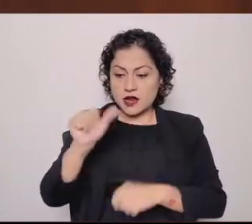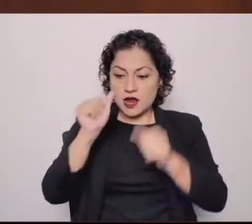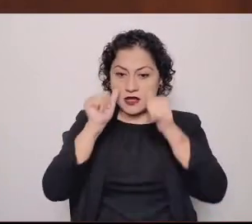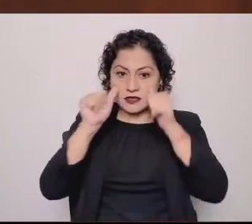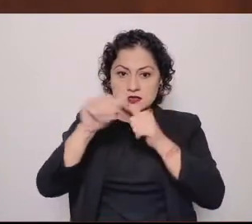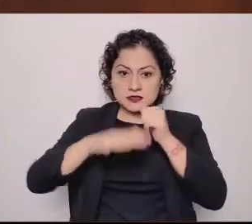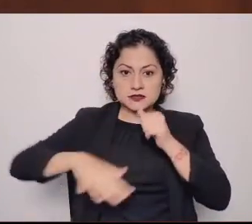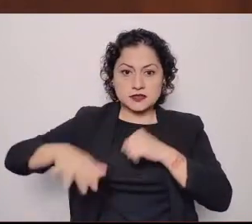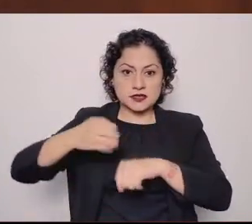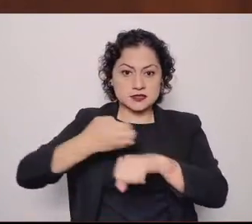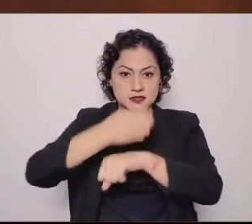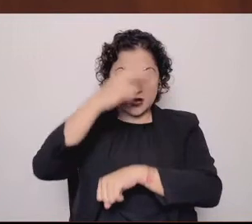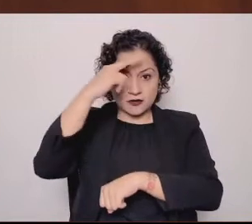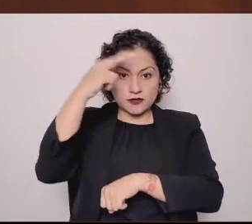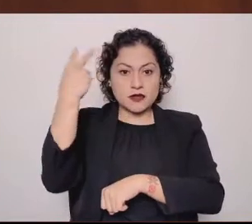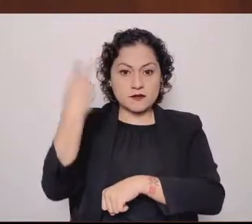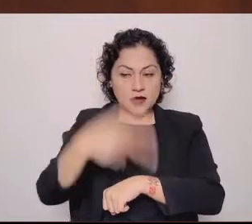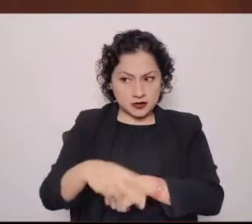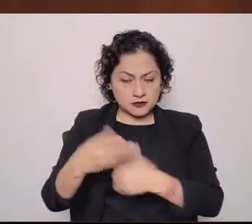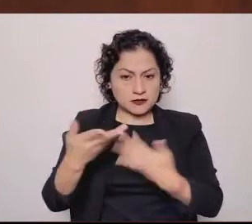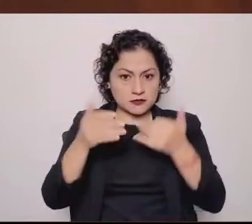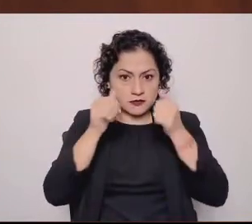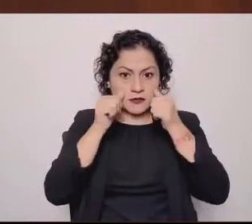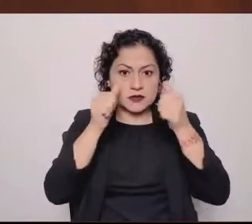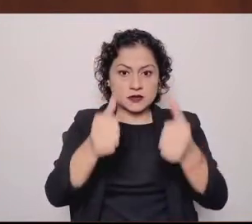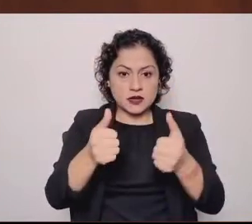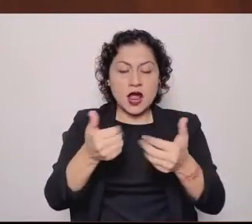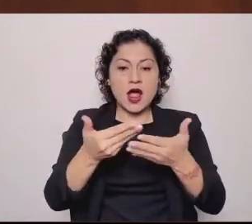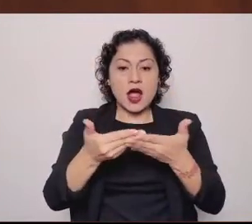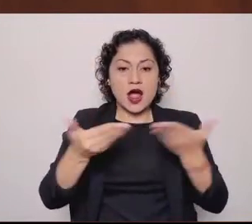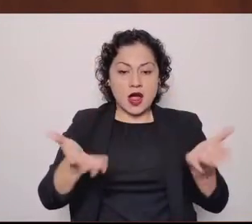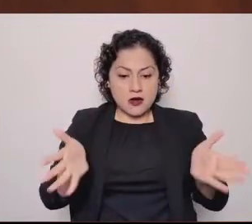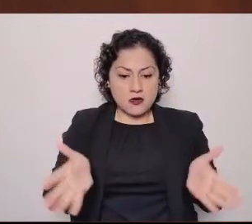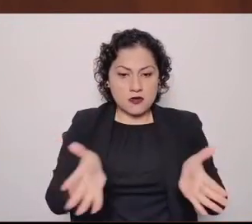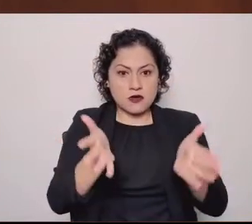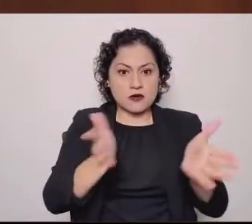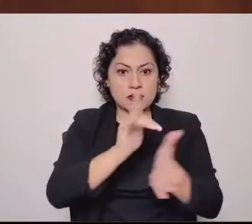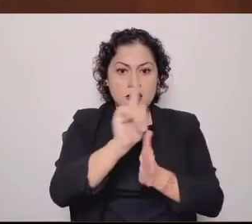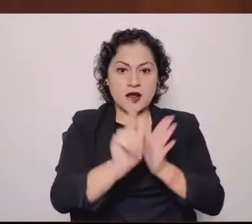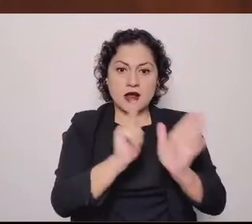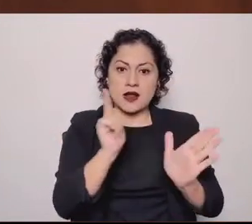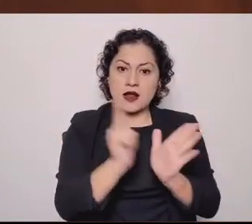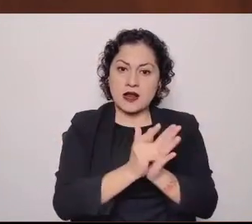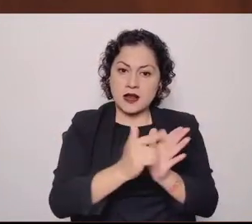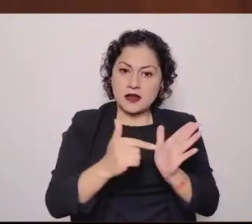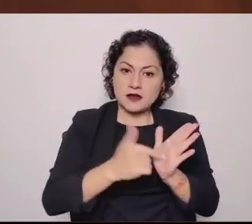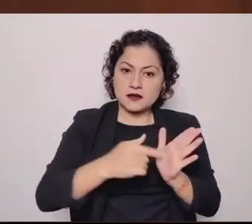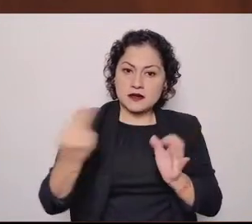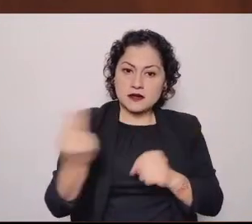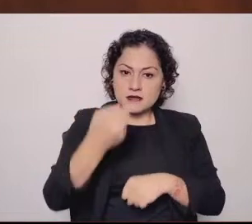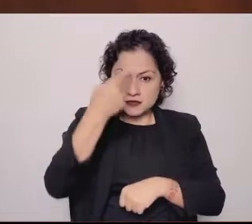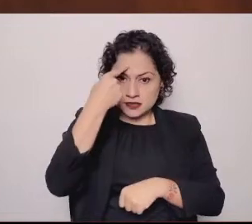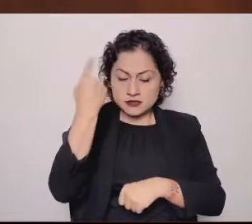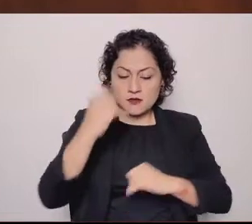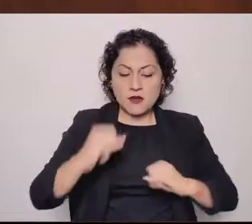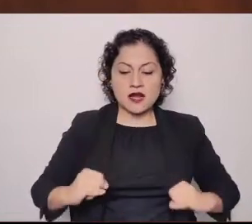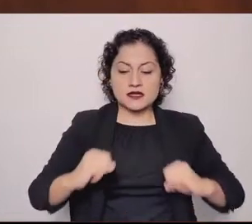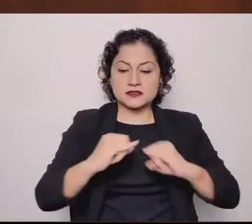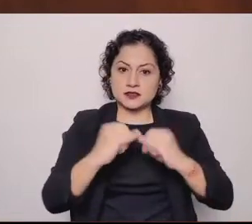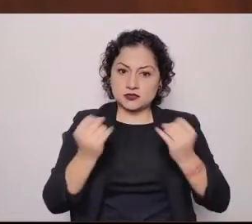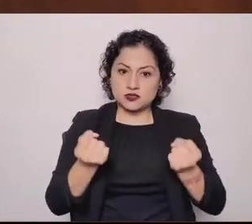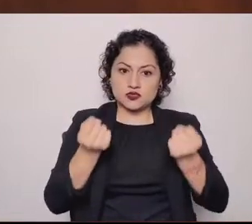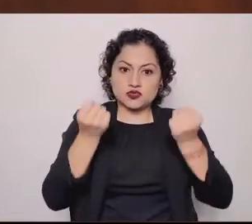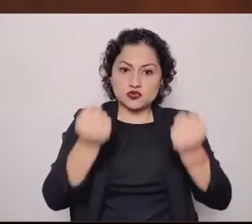reformas necesarias para el fortalecimiento de las instituciones, el diálogo y la construcción de